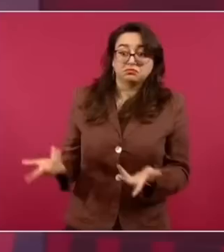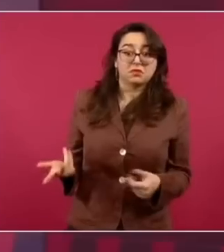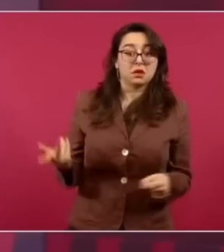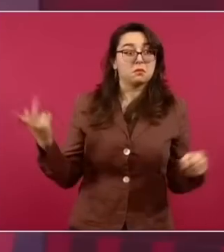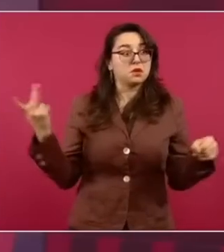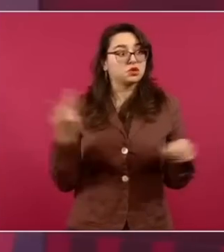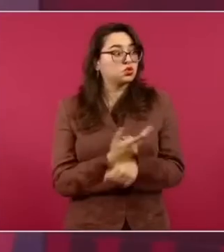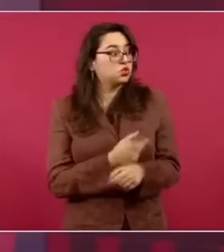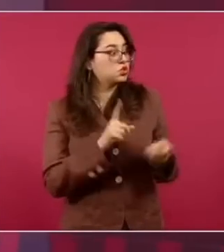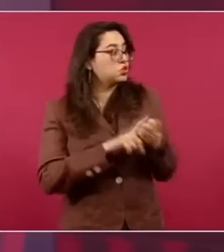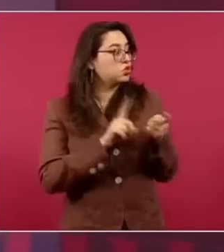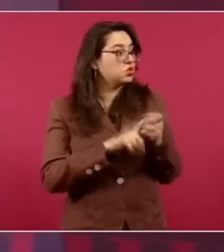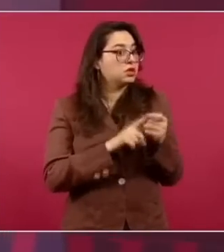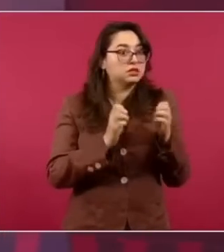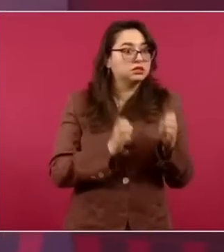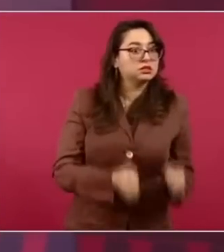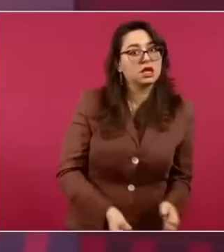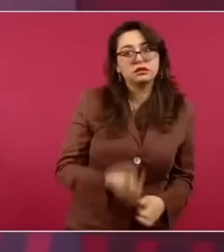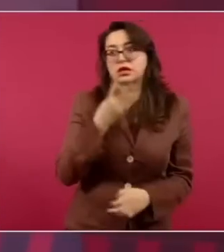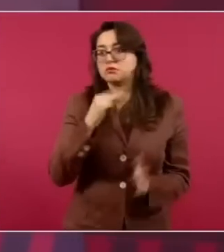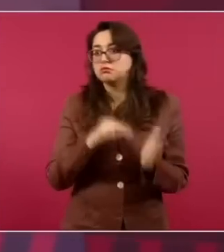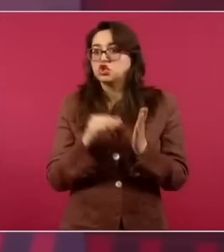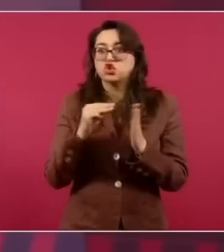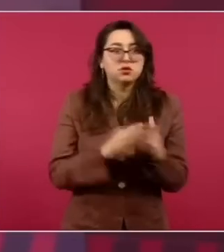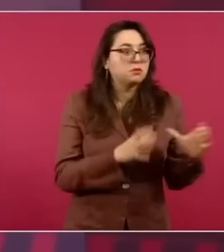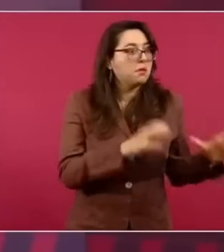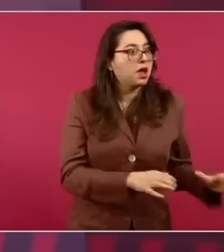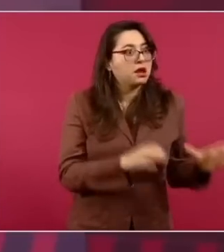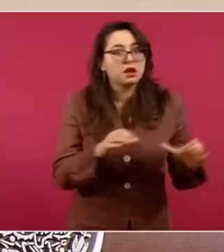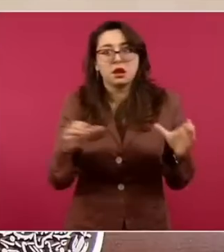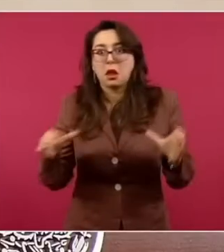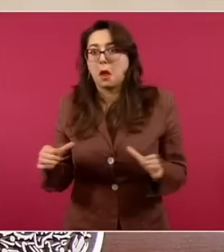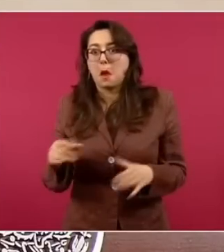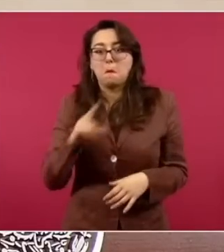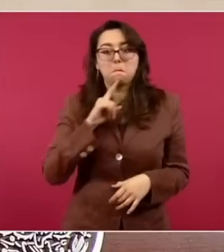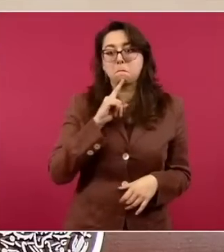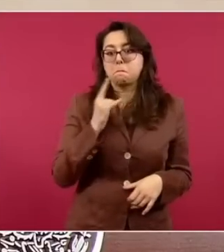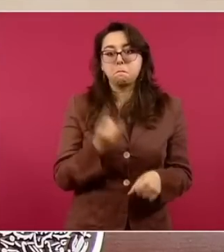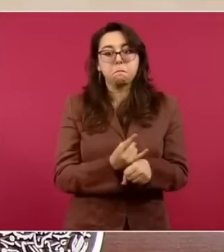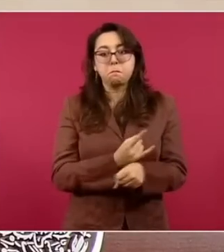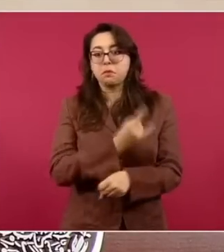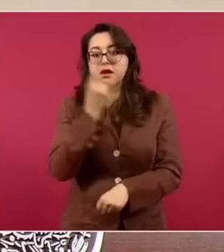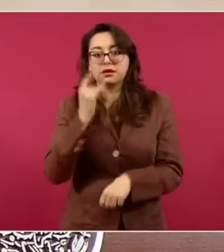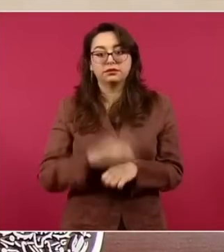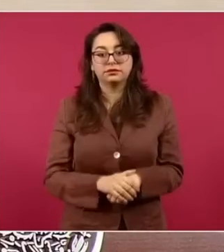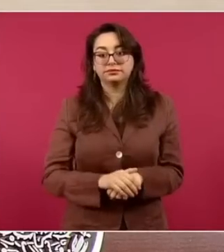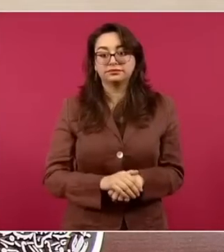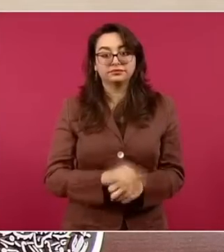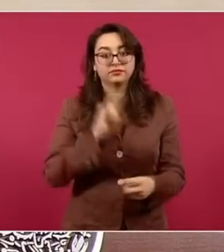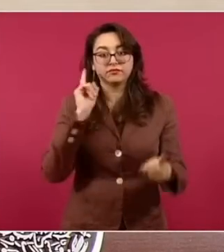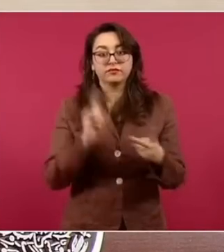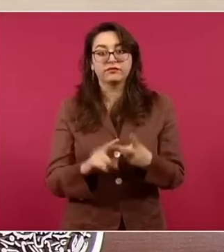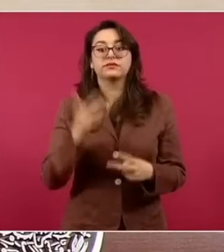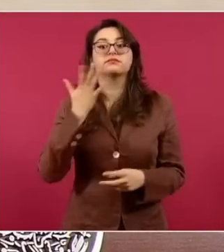Desde luego que no bajó el precio de las gasolinas y del diésel. Es hasta ahora